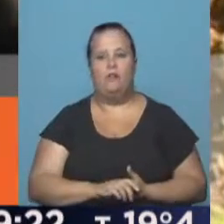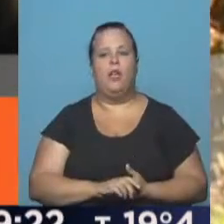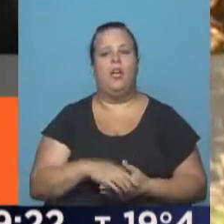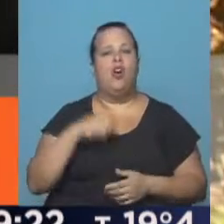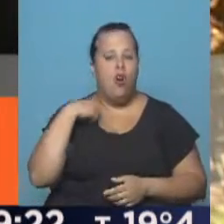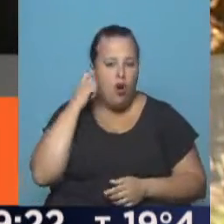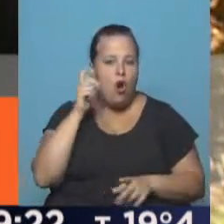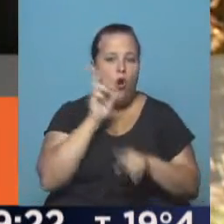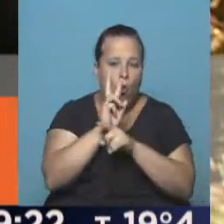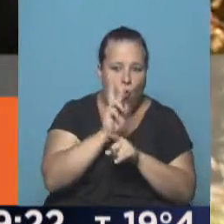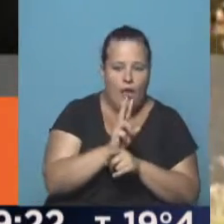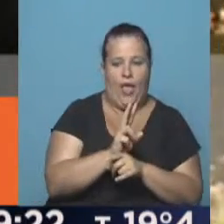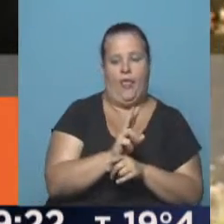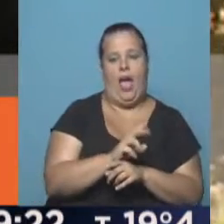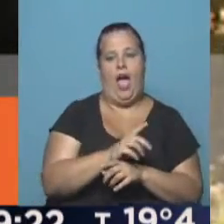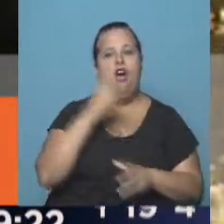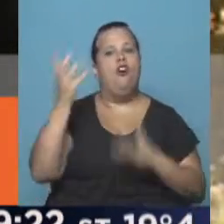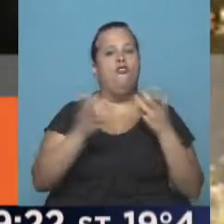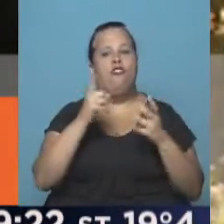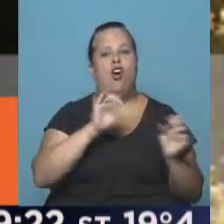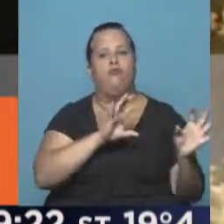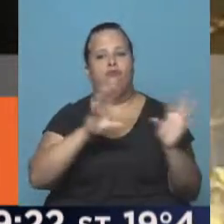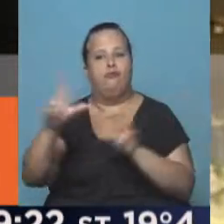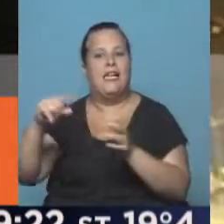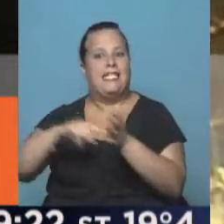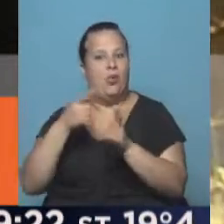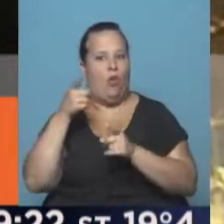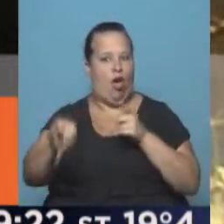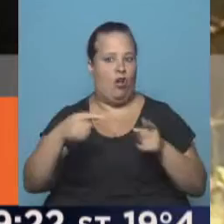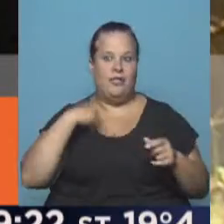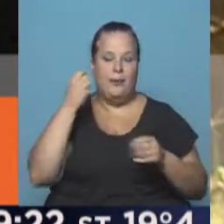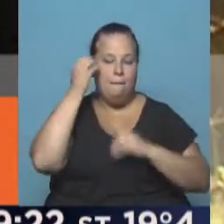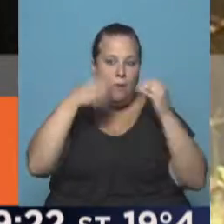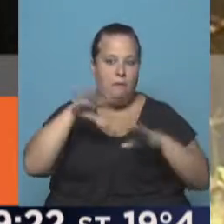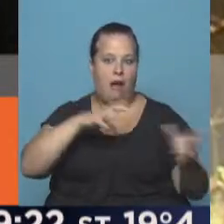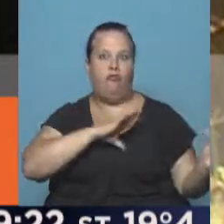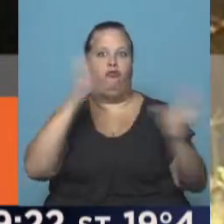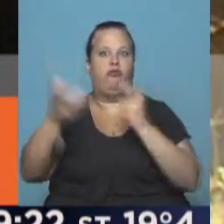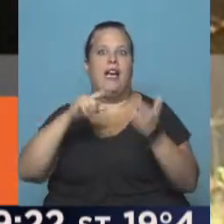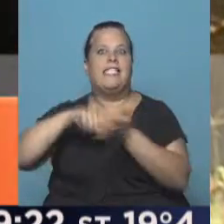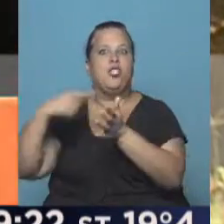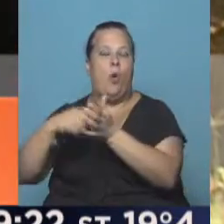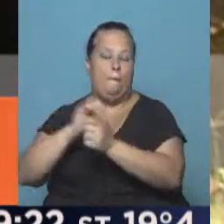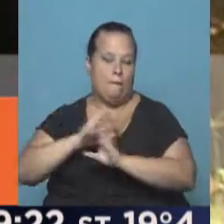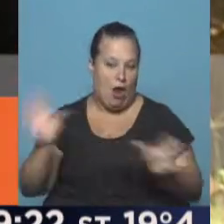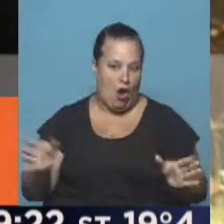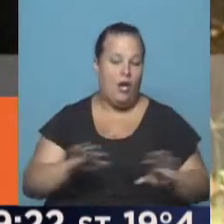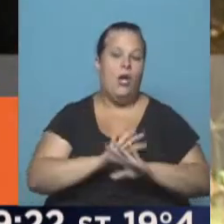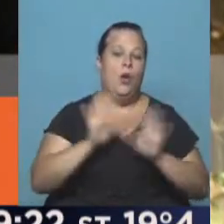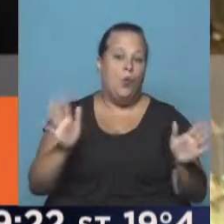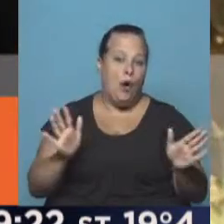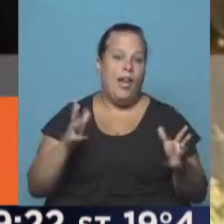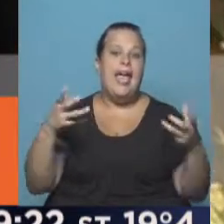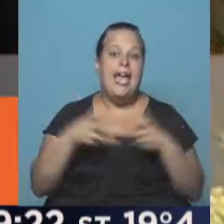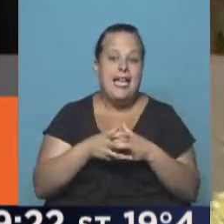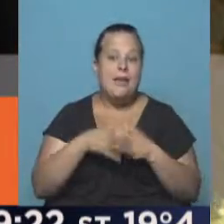Hemos podido preservar que el fuego no llegara hasta las ciudades, que era nuestra mayor preocupación. Así que están